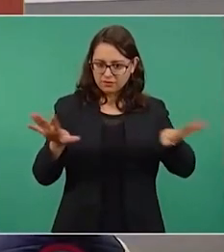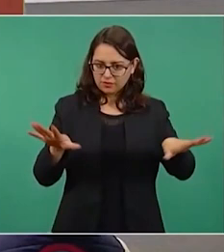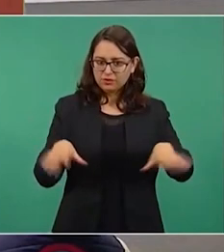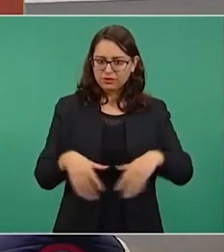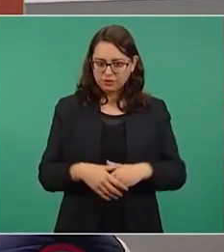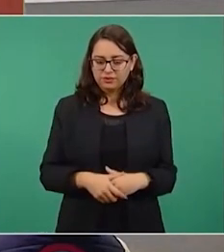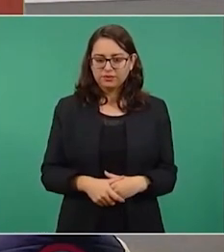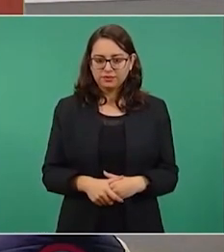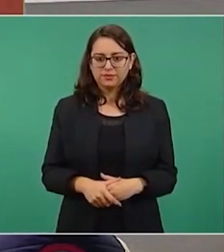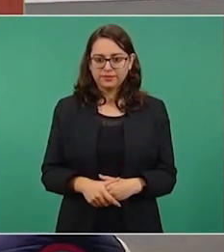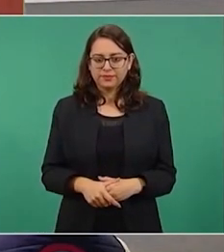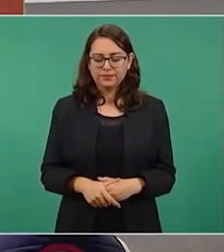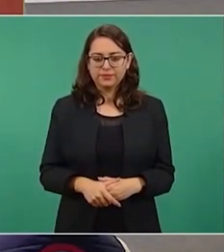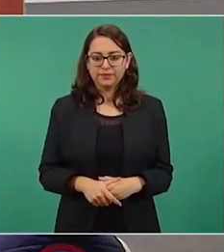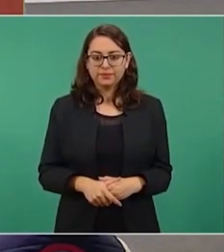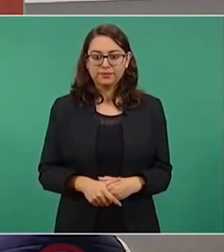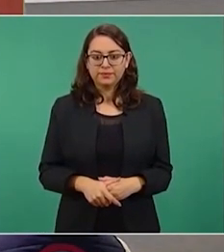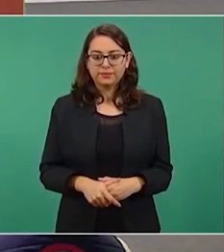mensaje.